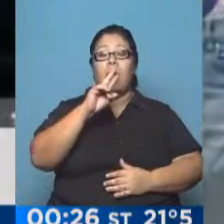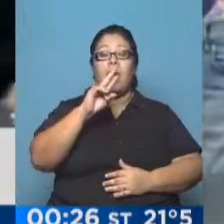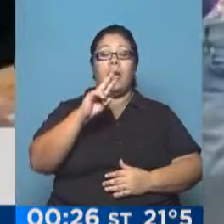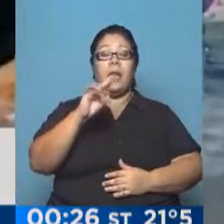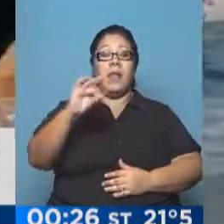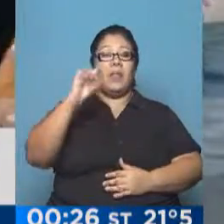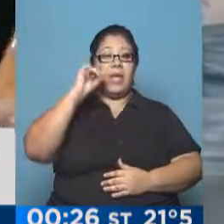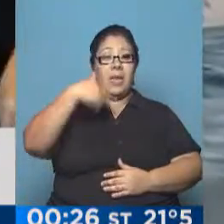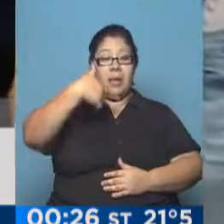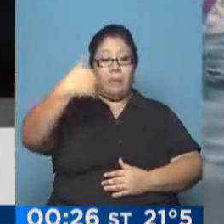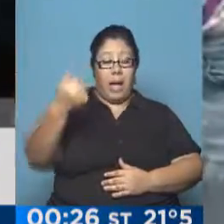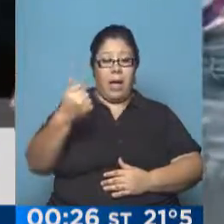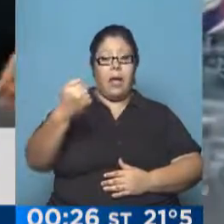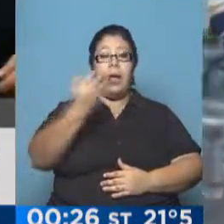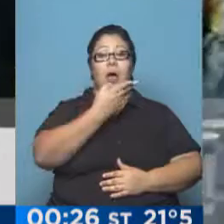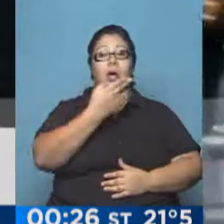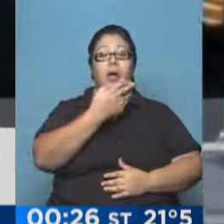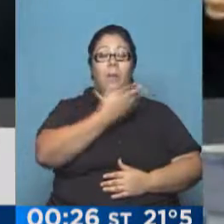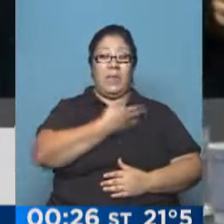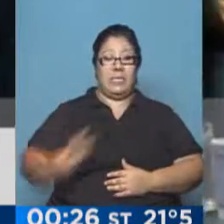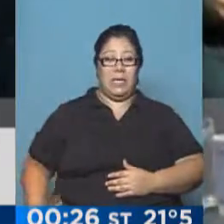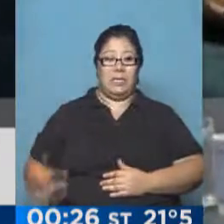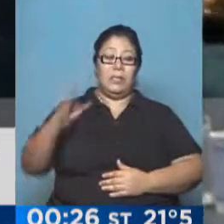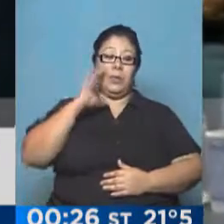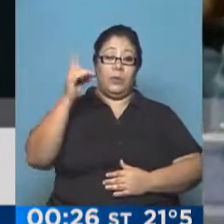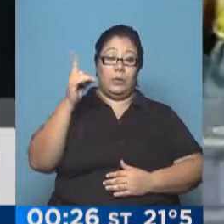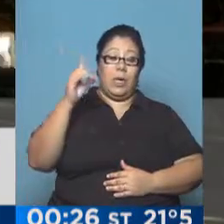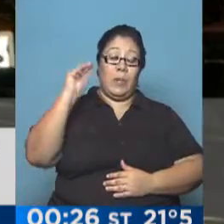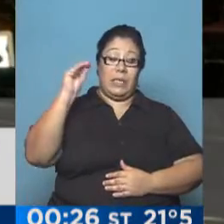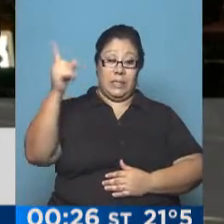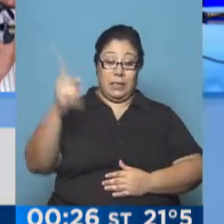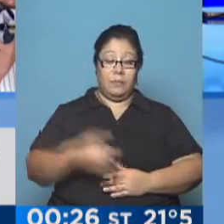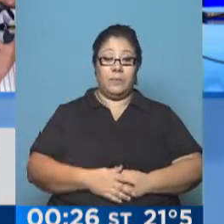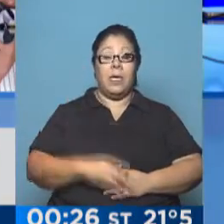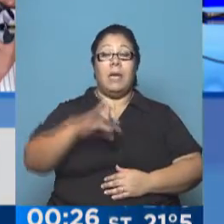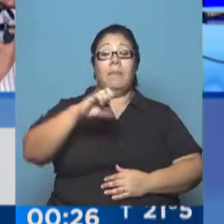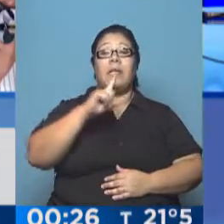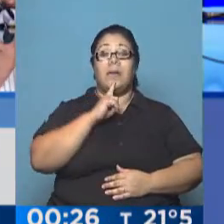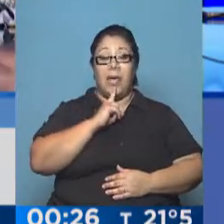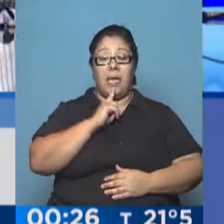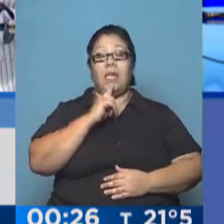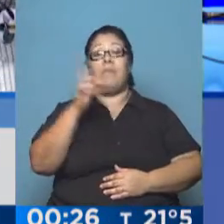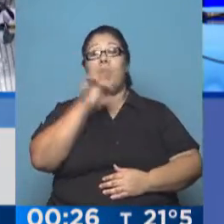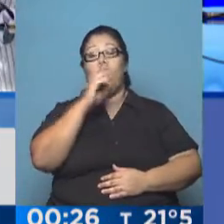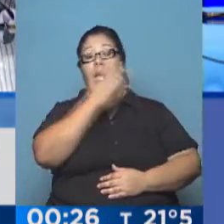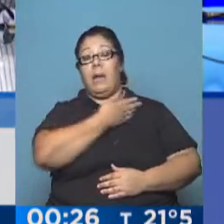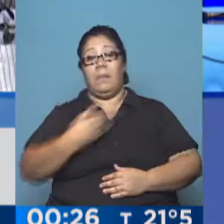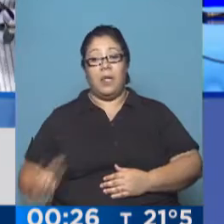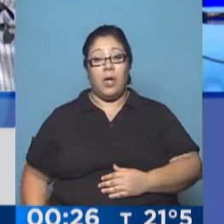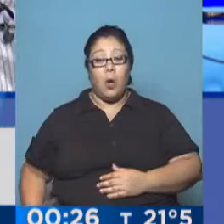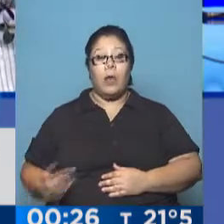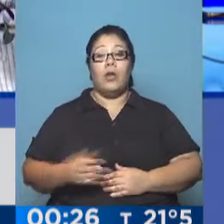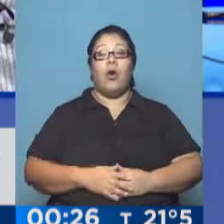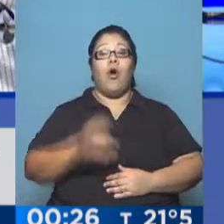Parlamento que sabemos muy fragmentado, donde el PT no tiene mayoría. Efectivamente, hay que ver si Dilma y el gobierno logran conseguir